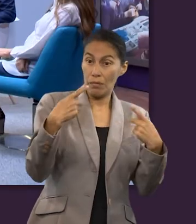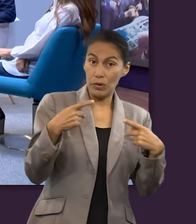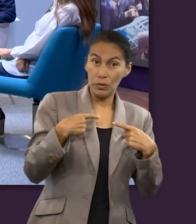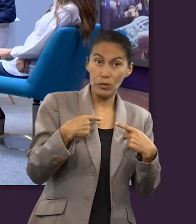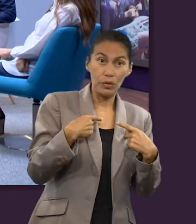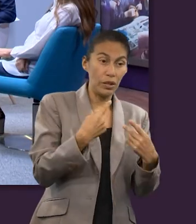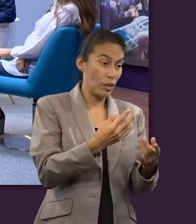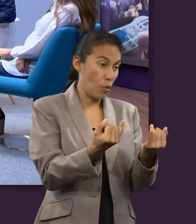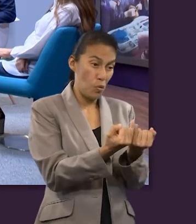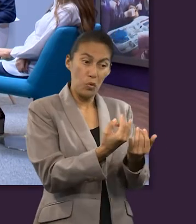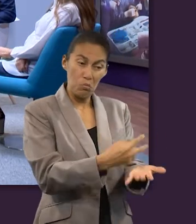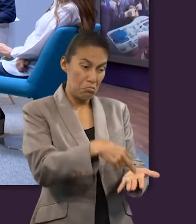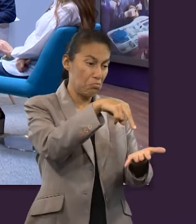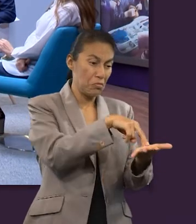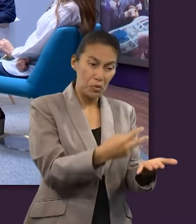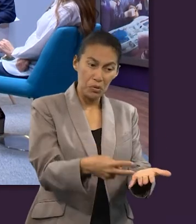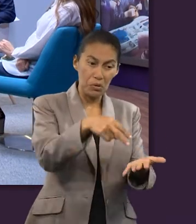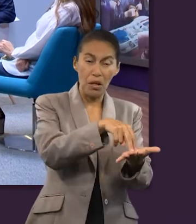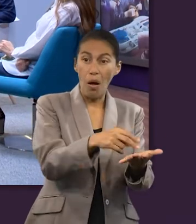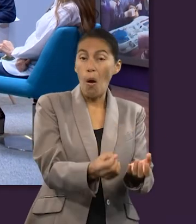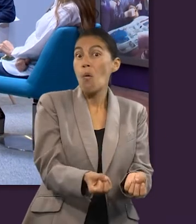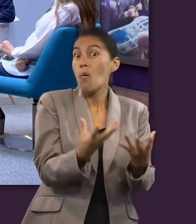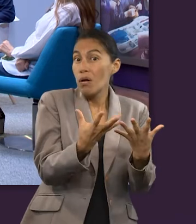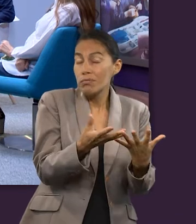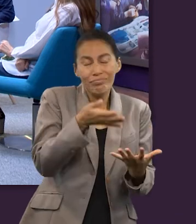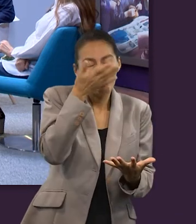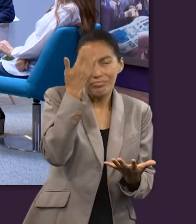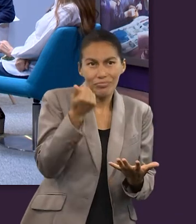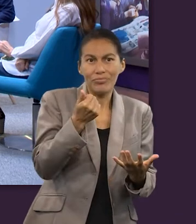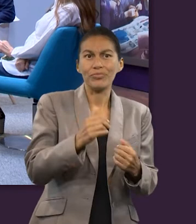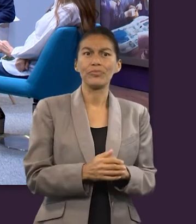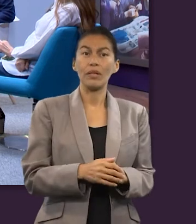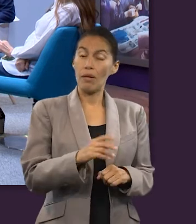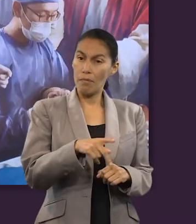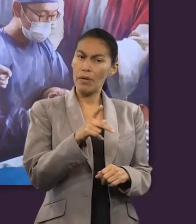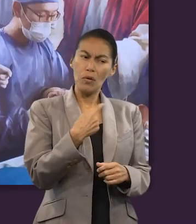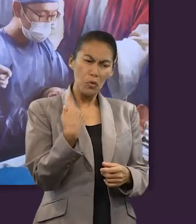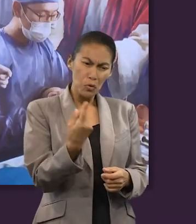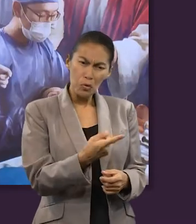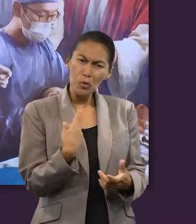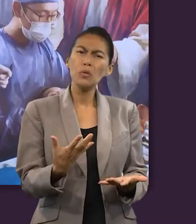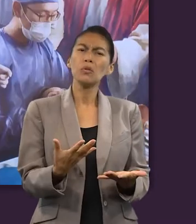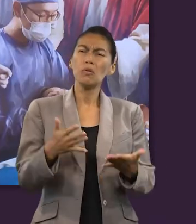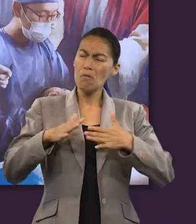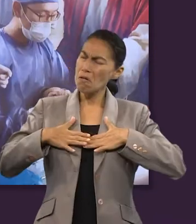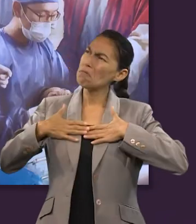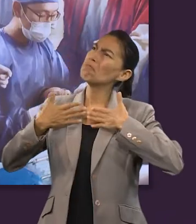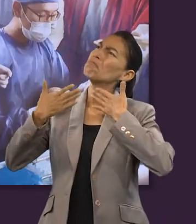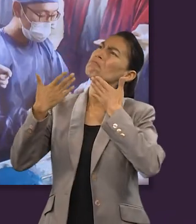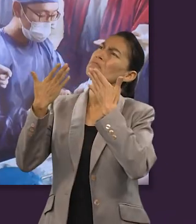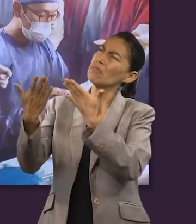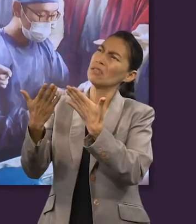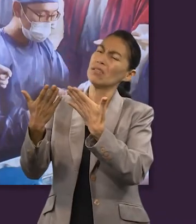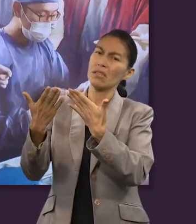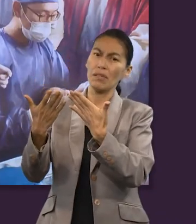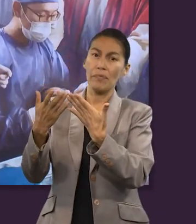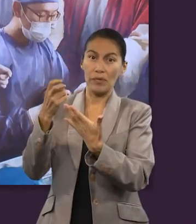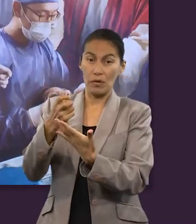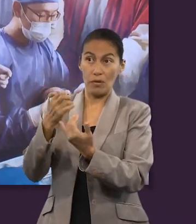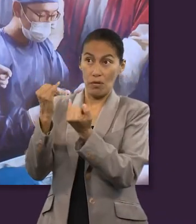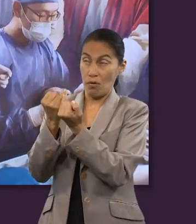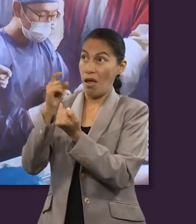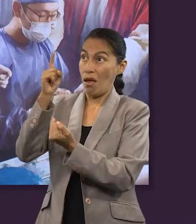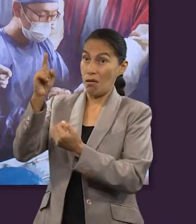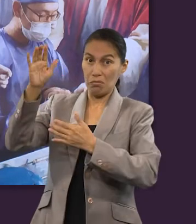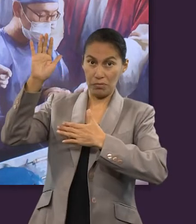todas las personas que resucitaron con Él, que no sabemos exactamente cuántas fueron, fue para que nosotros tengamos la confianza de que